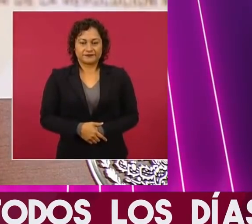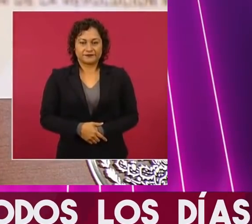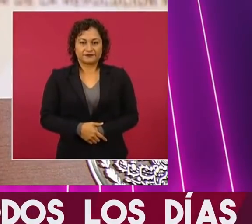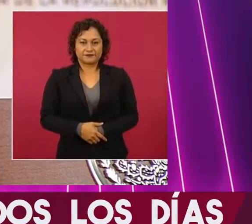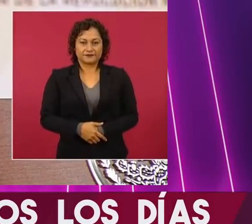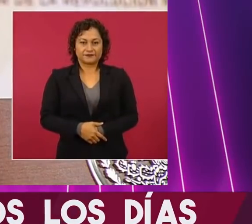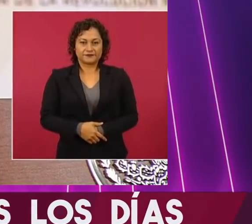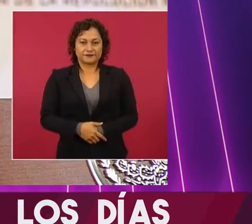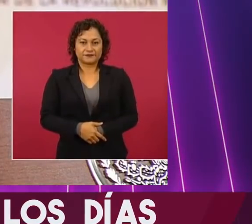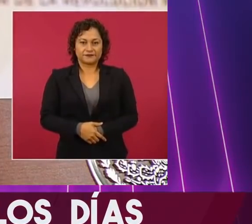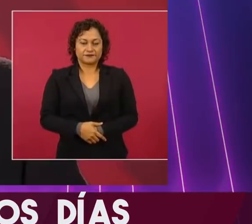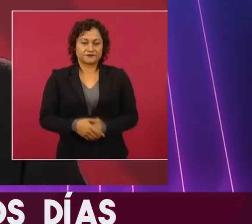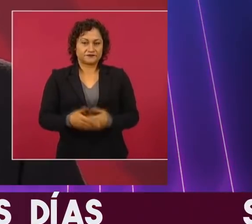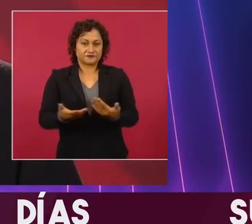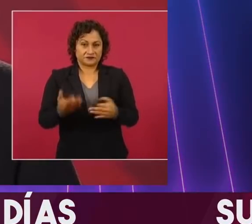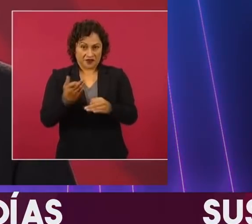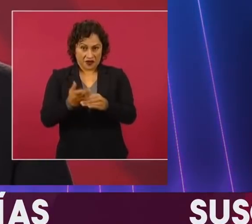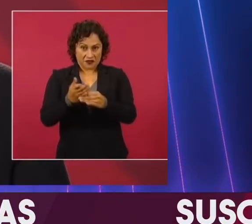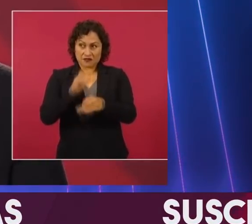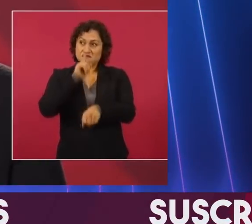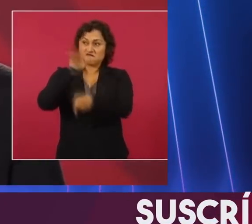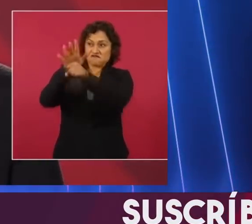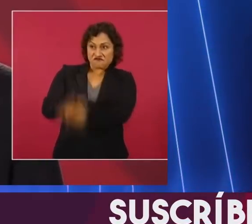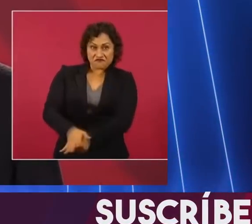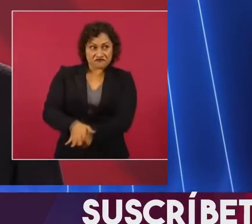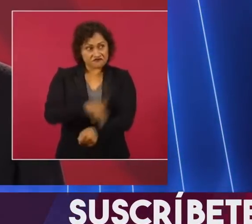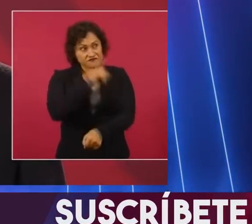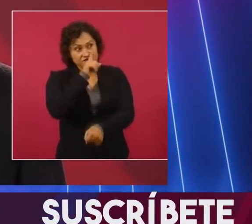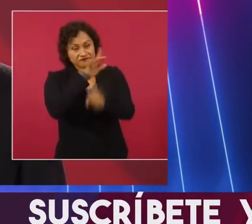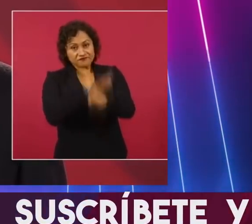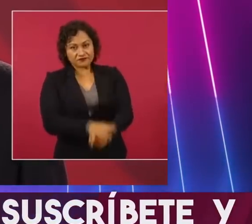no se reprime a nadie. No es lo mismo.